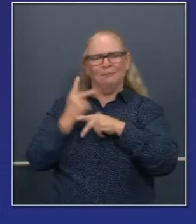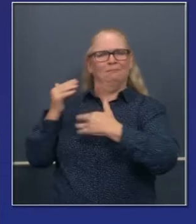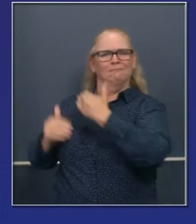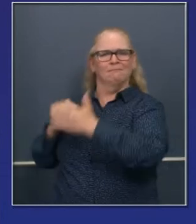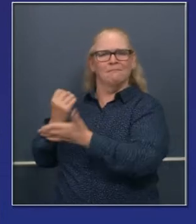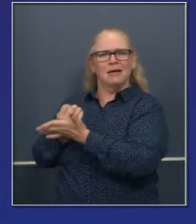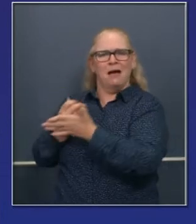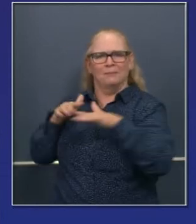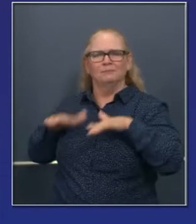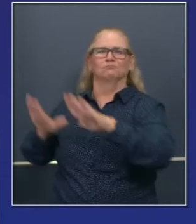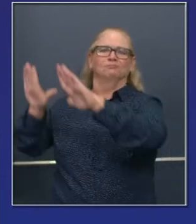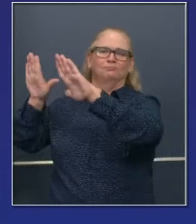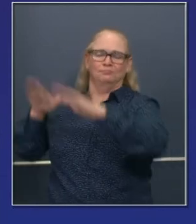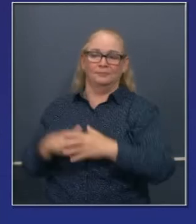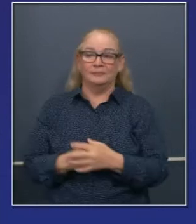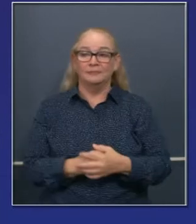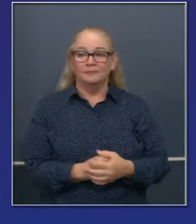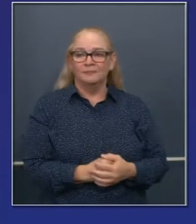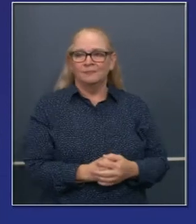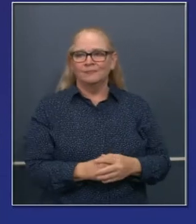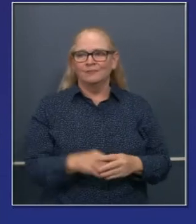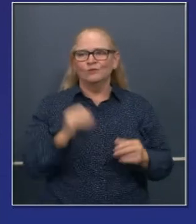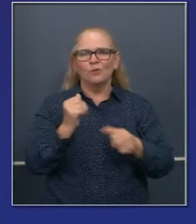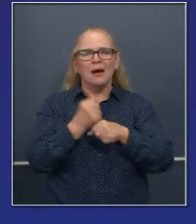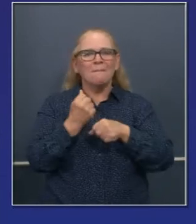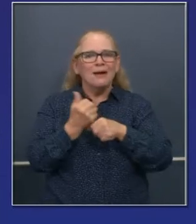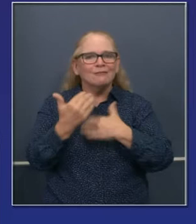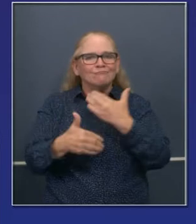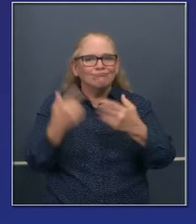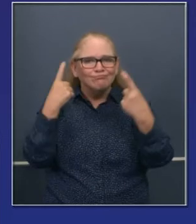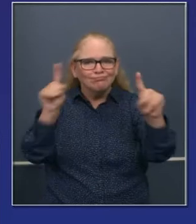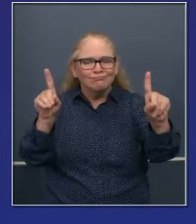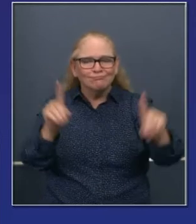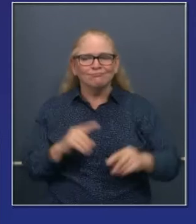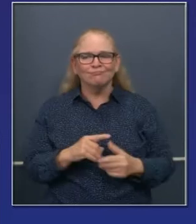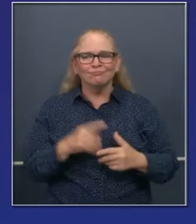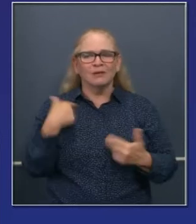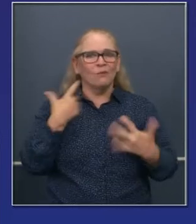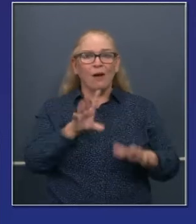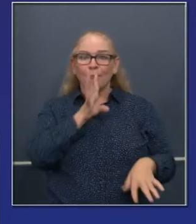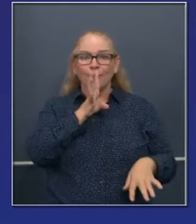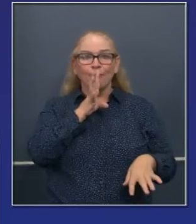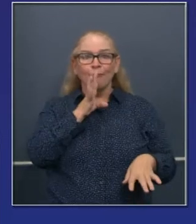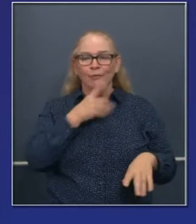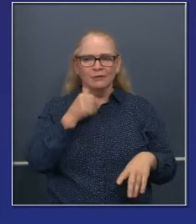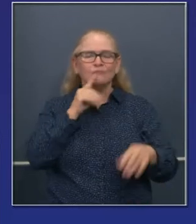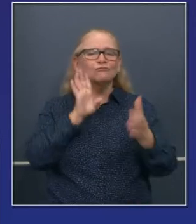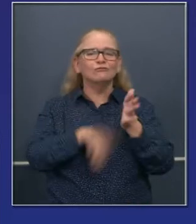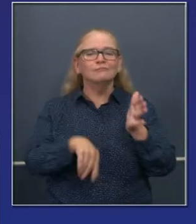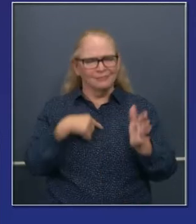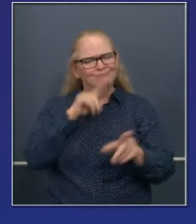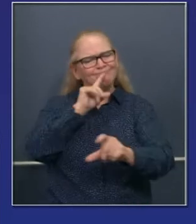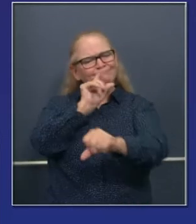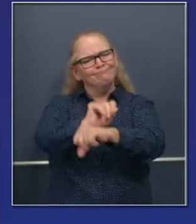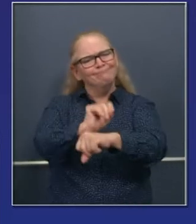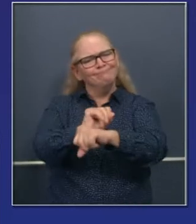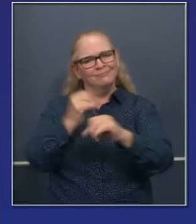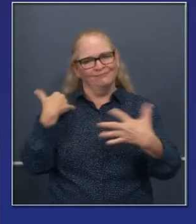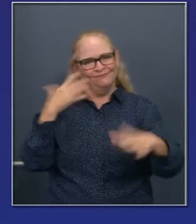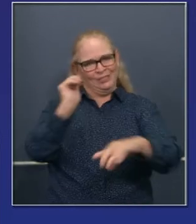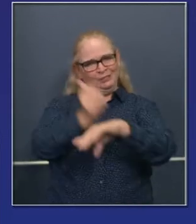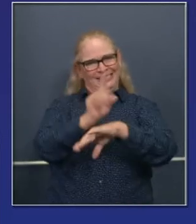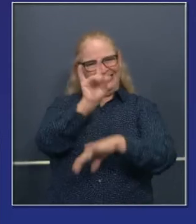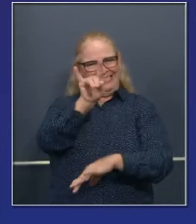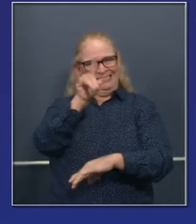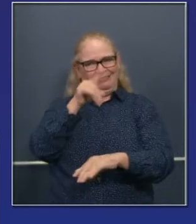no en la escala necesaria, pero con progreso real, no solamente promoción en este esfuerzo. Otro programa que hemos hecho,